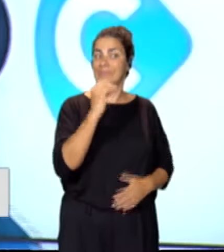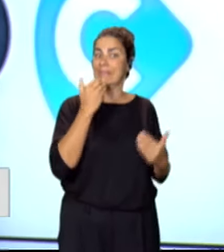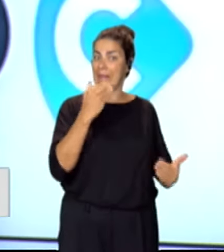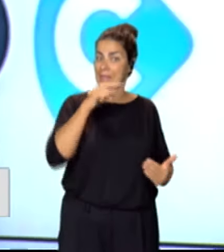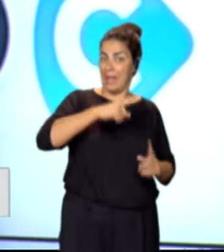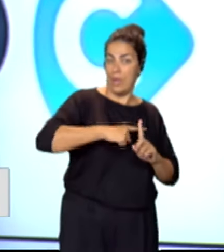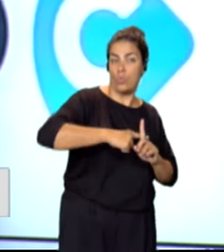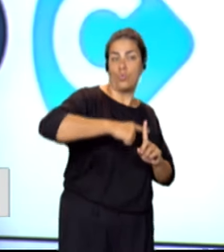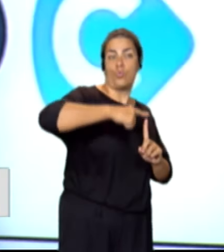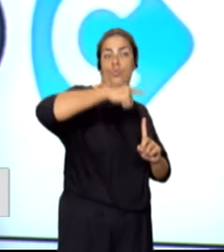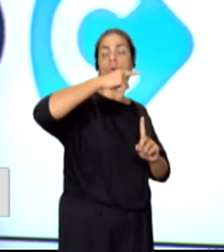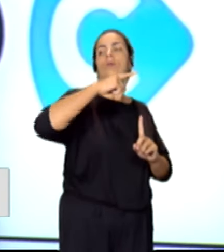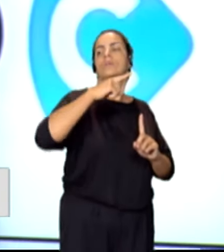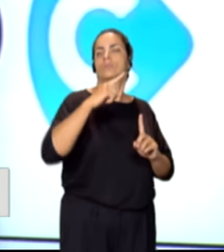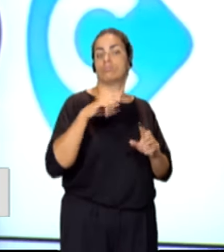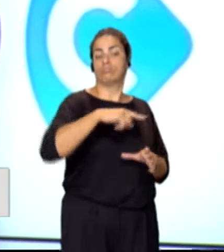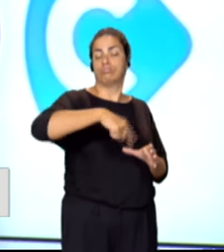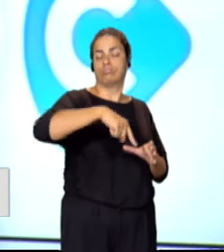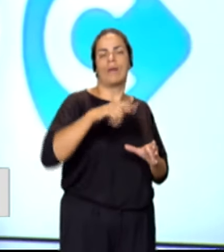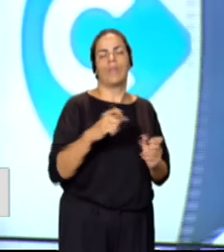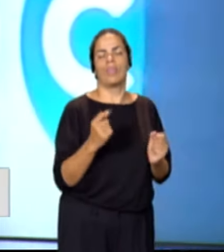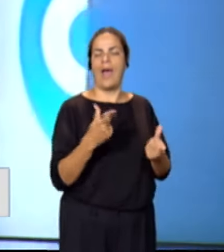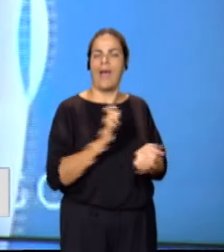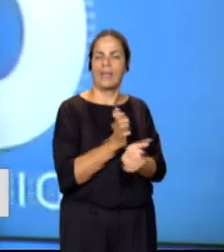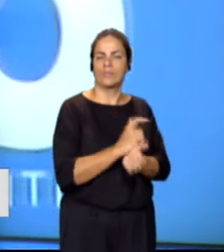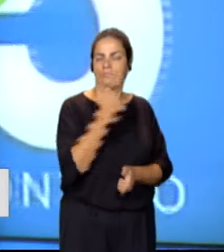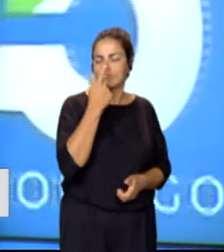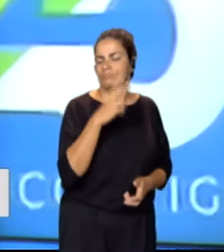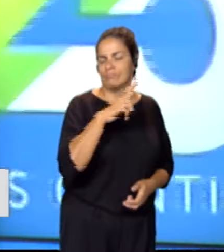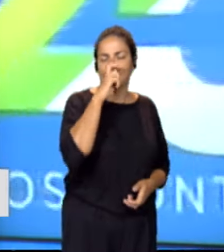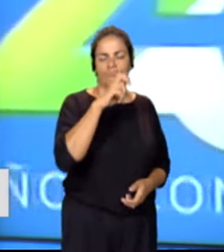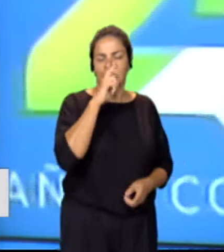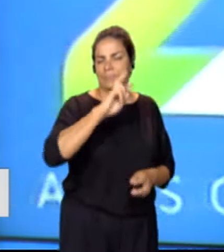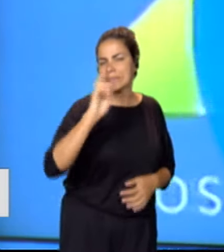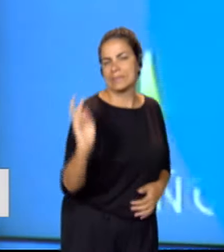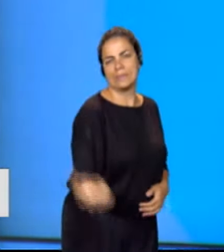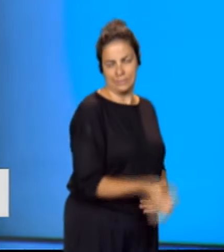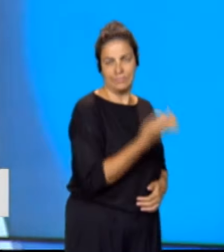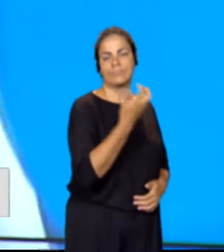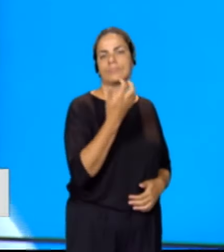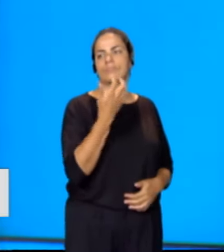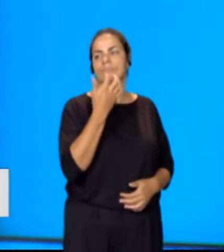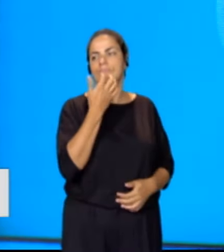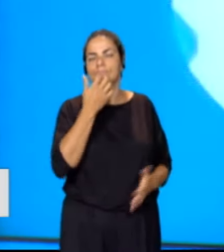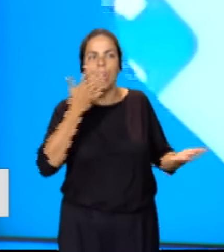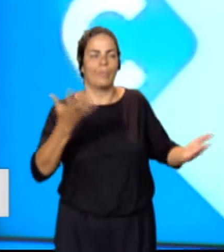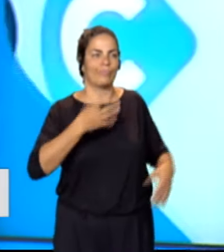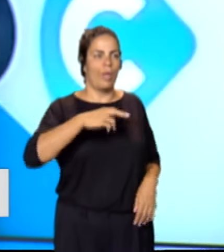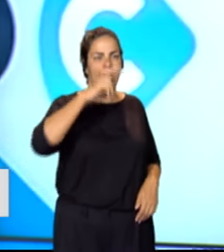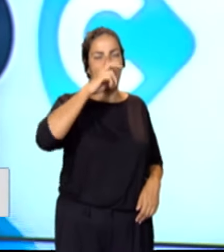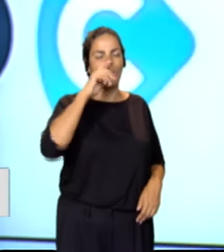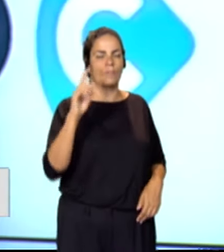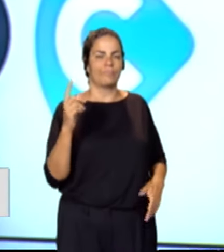sea un queso con muchísimos aromas y muchísimos olores diferentes. Puede tener olor a